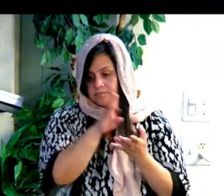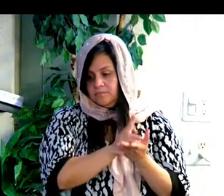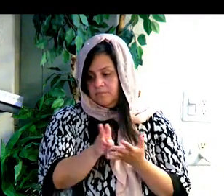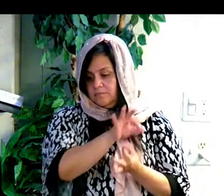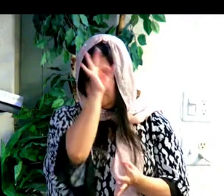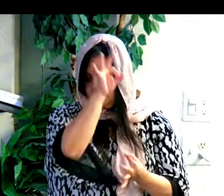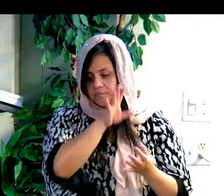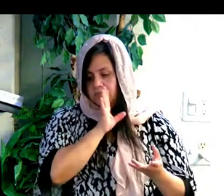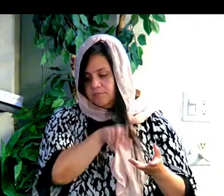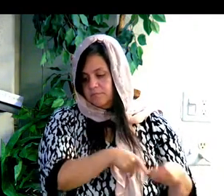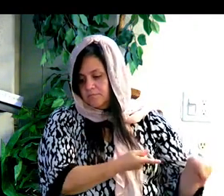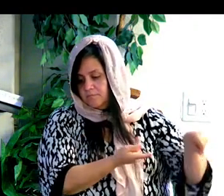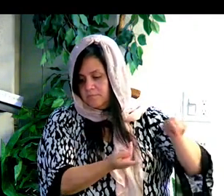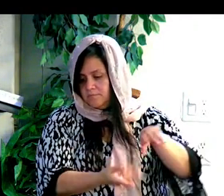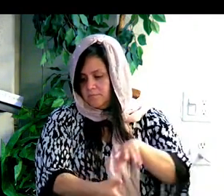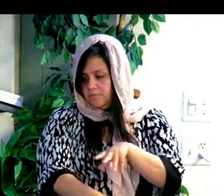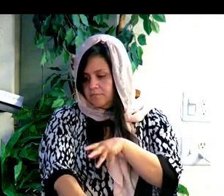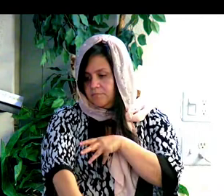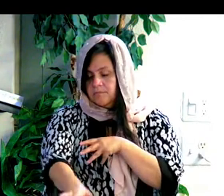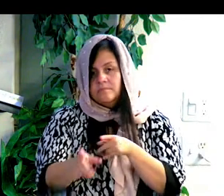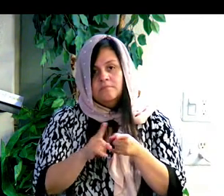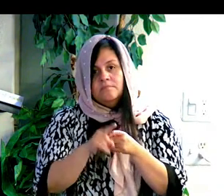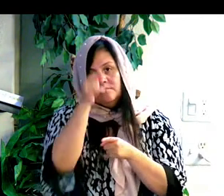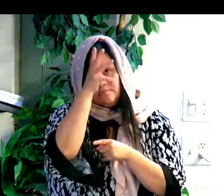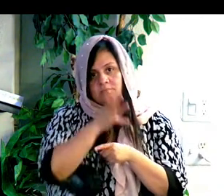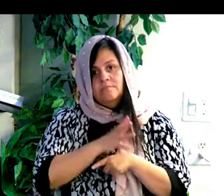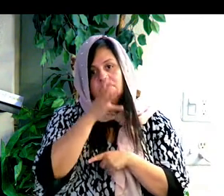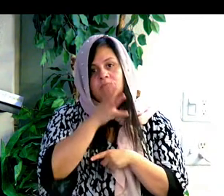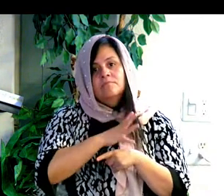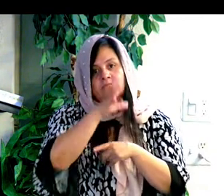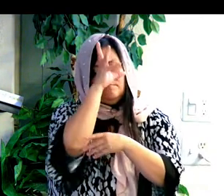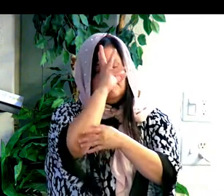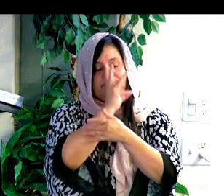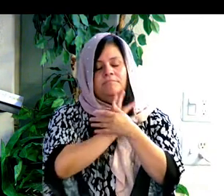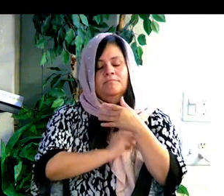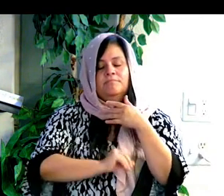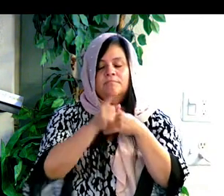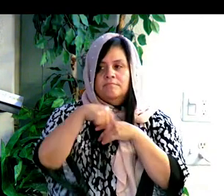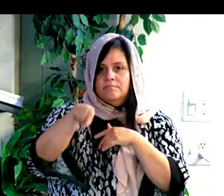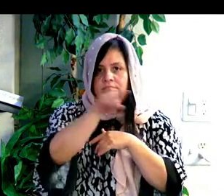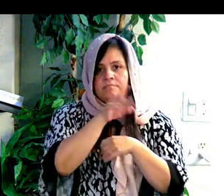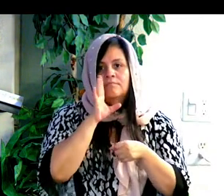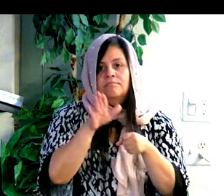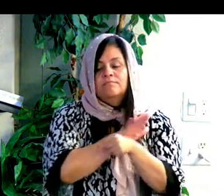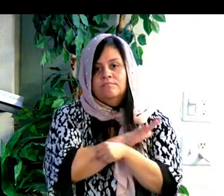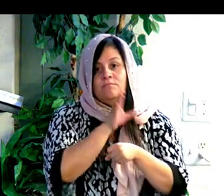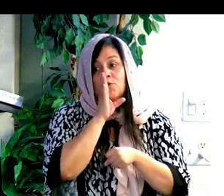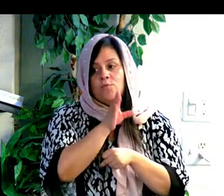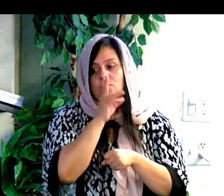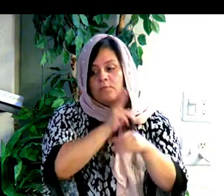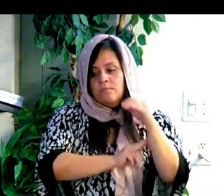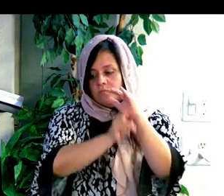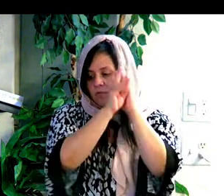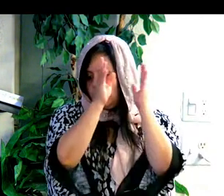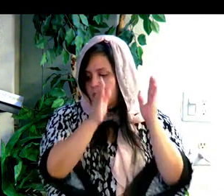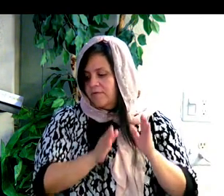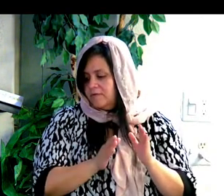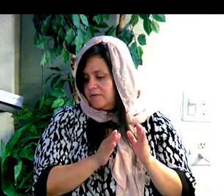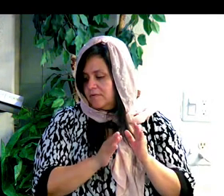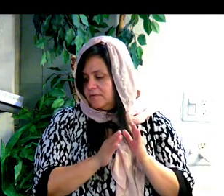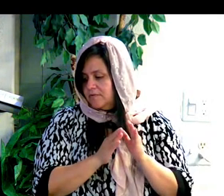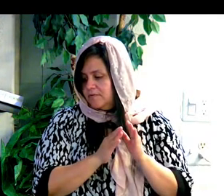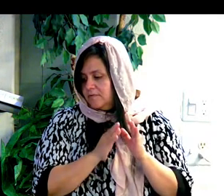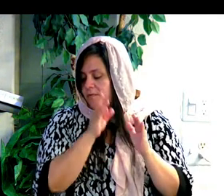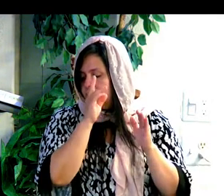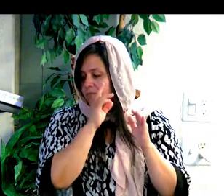those days, and they will prophesy. Y aún sobre mis siervos y sobre mis siervas, derramaré de mi